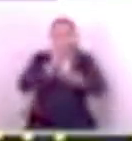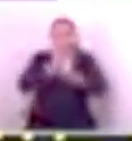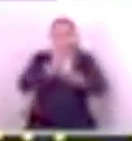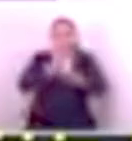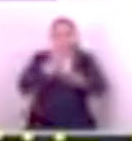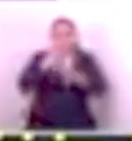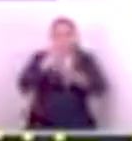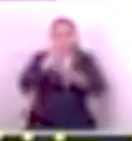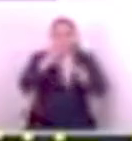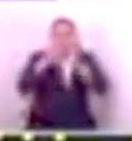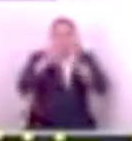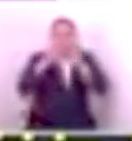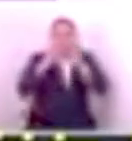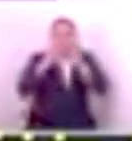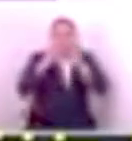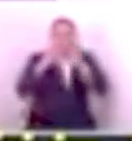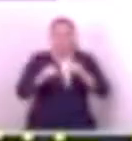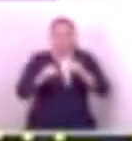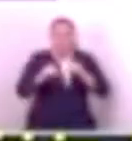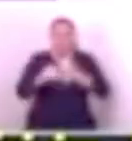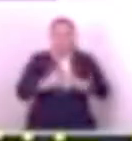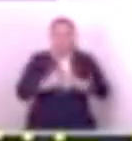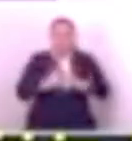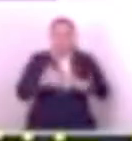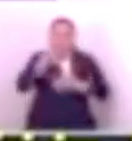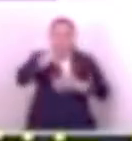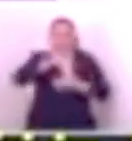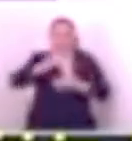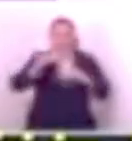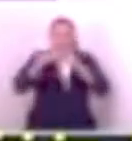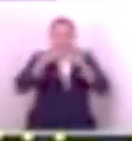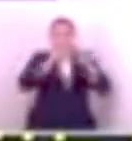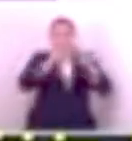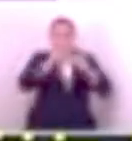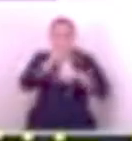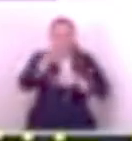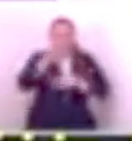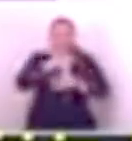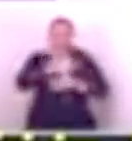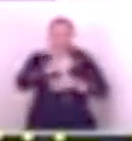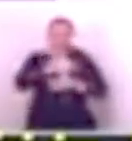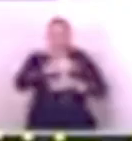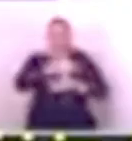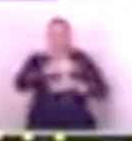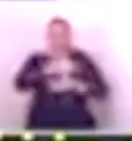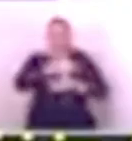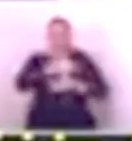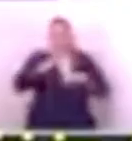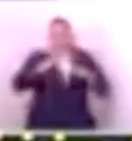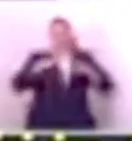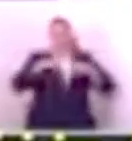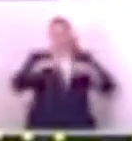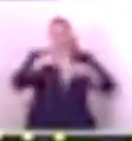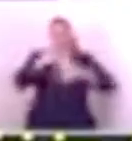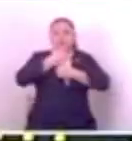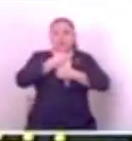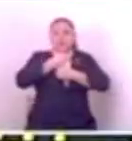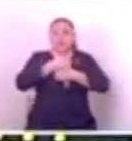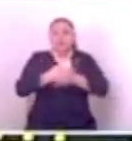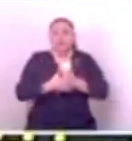con quien usted platique. Cualquier conversación que usted tenga, se reconoce la seguridad.